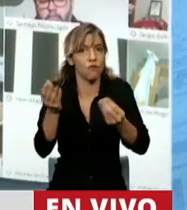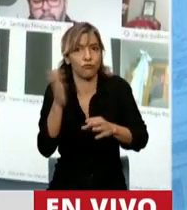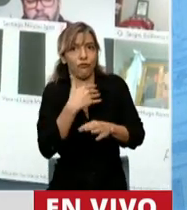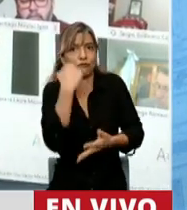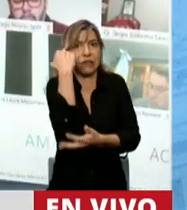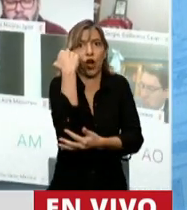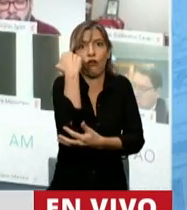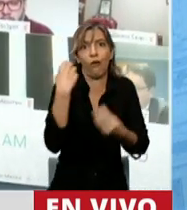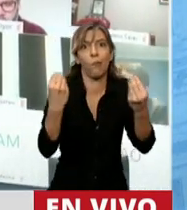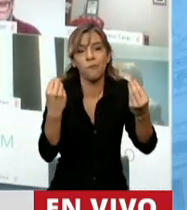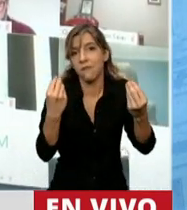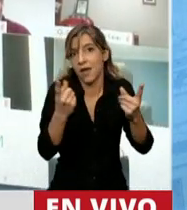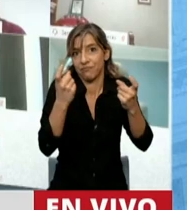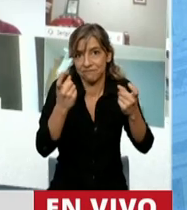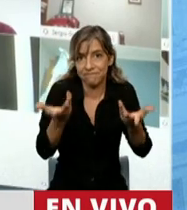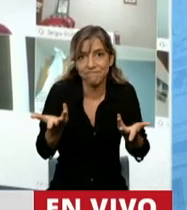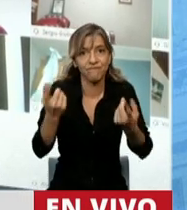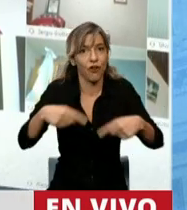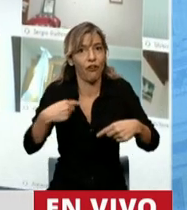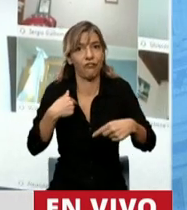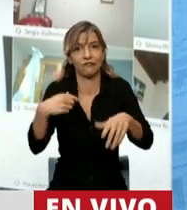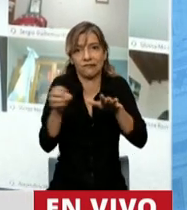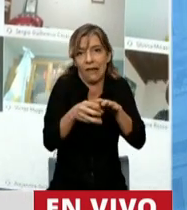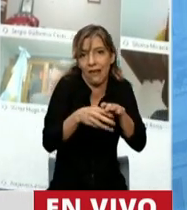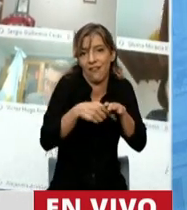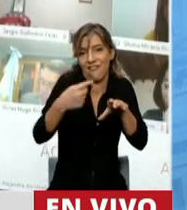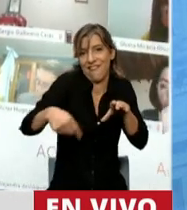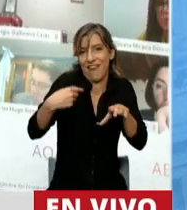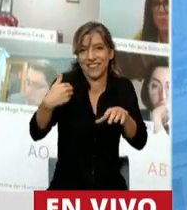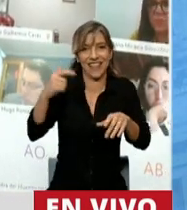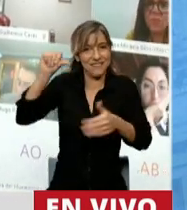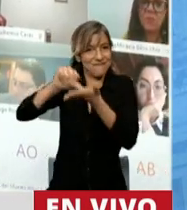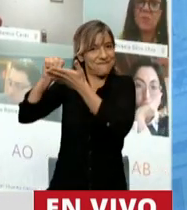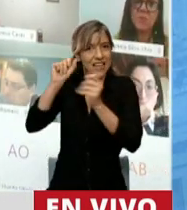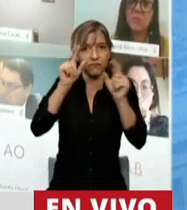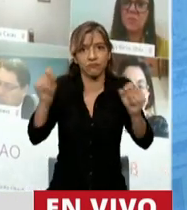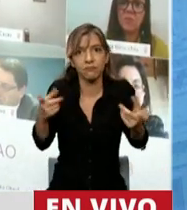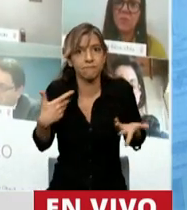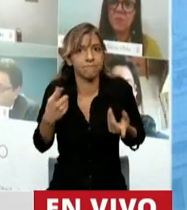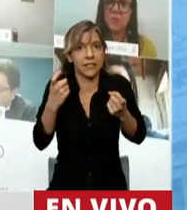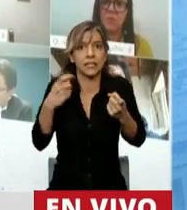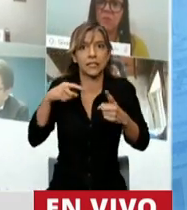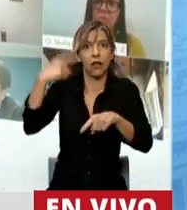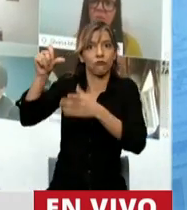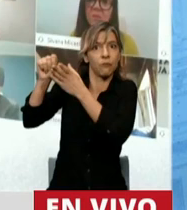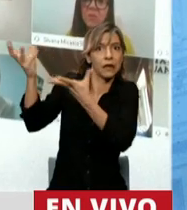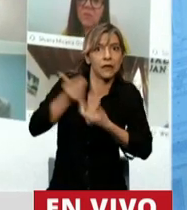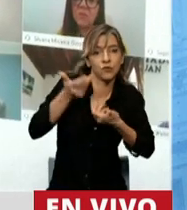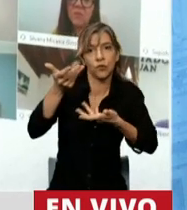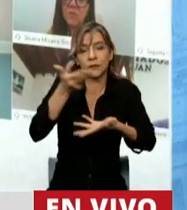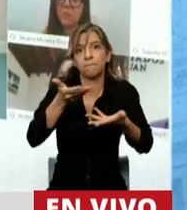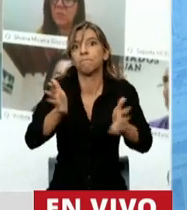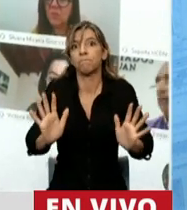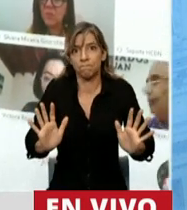económico, con respaldo, con ahorros internos y capacidad de contar con financiamiento externo. La